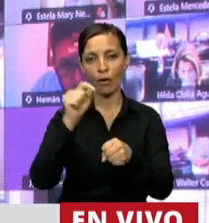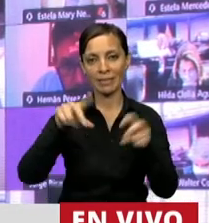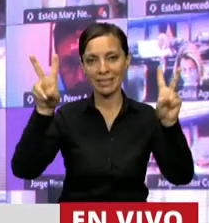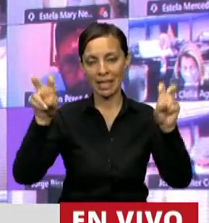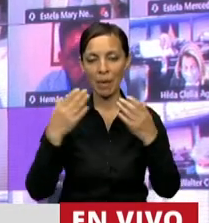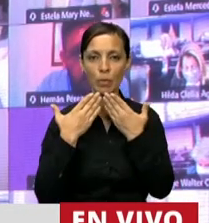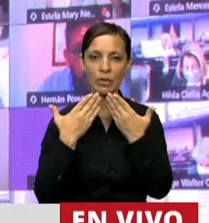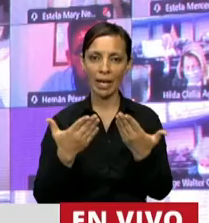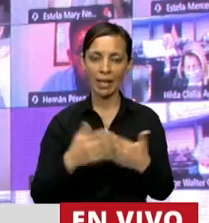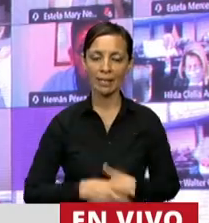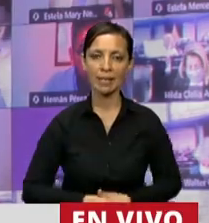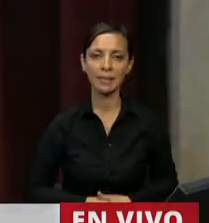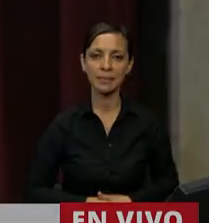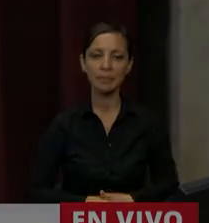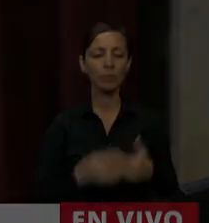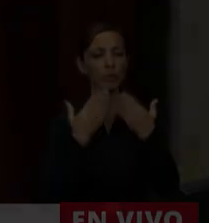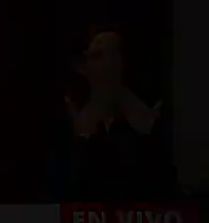este tema. Muchas gracias, señor presidente. Gracias, diputada.